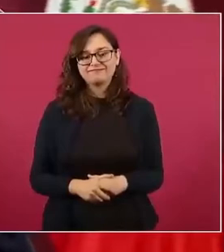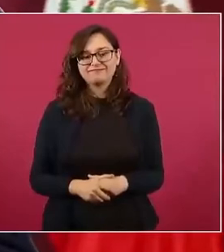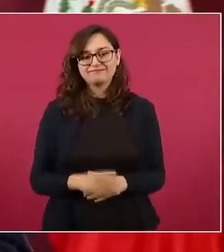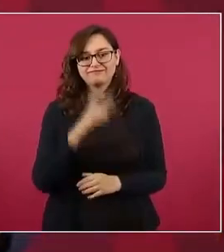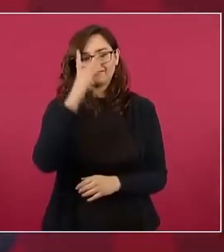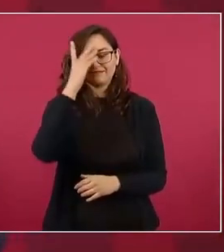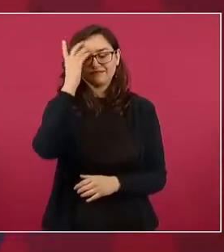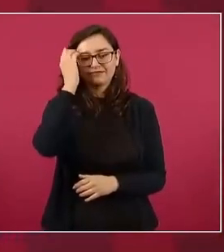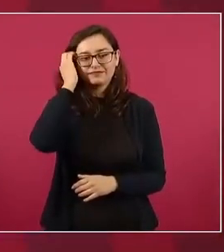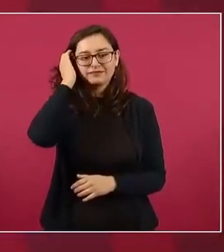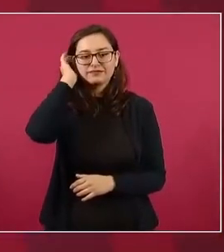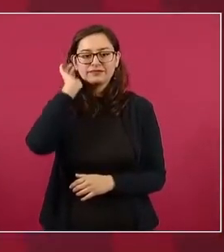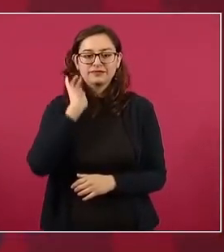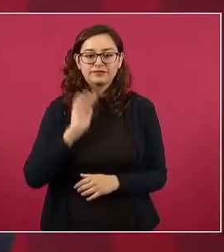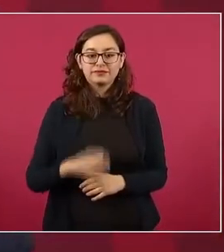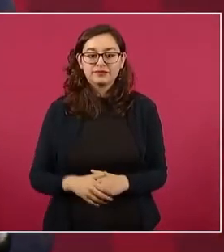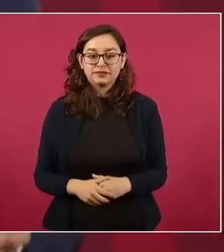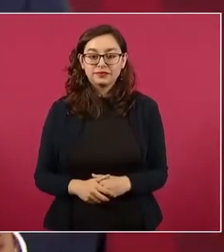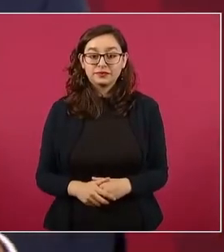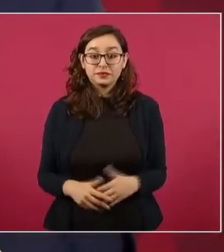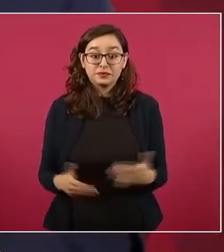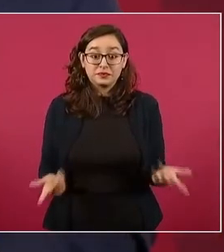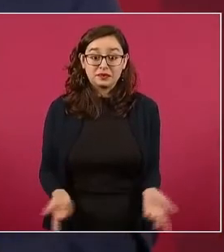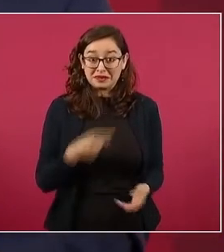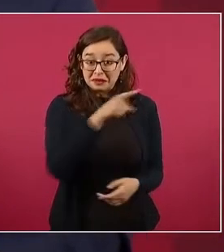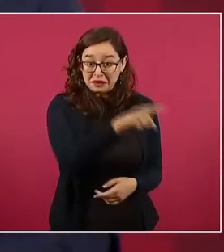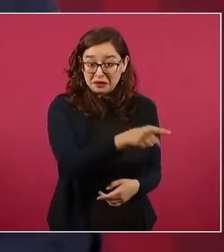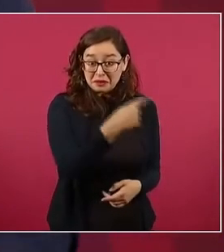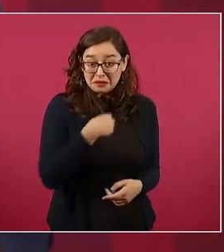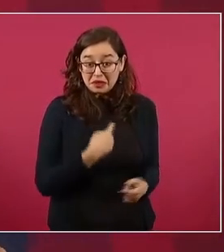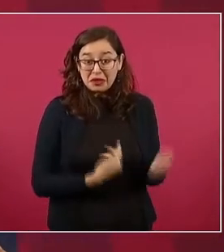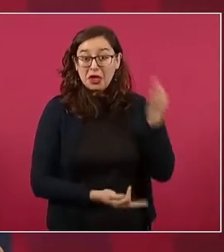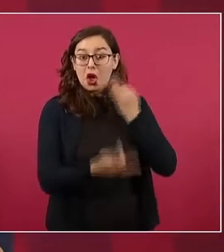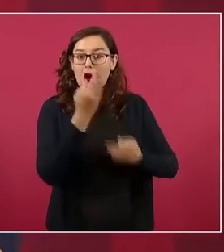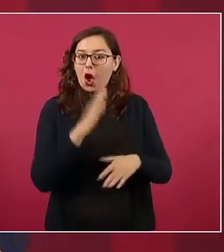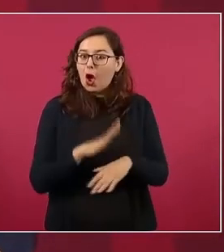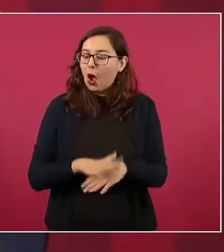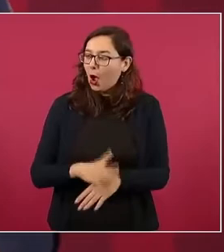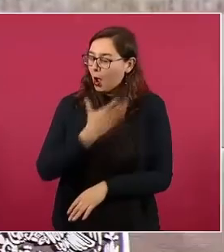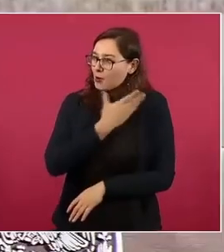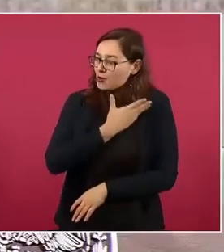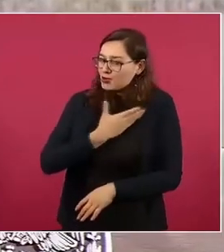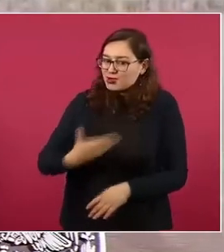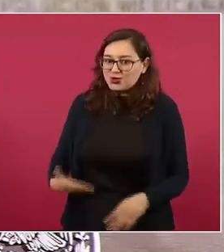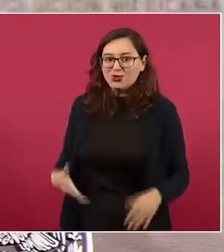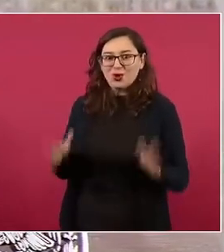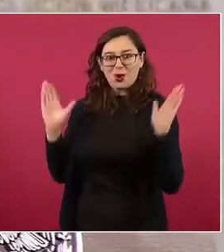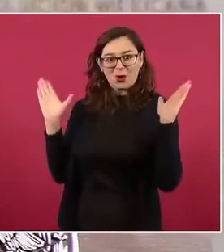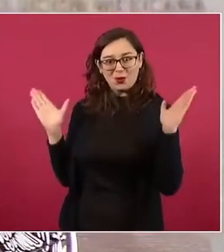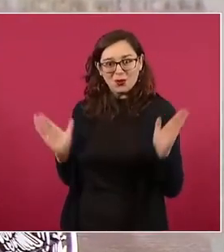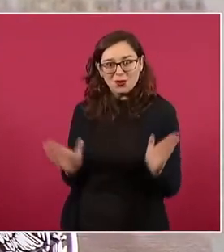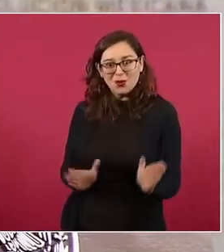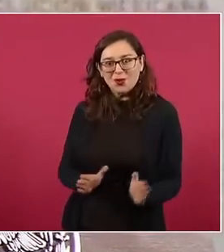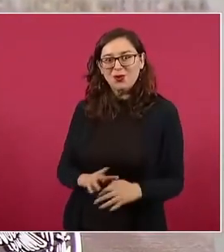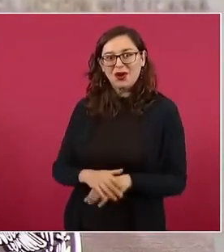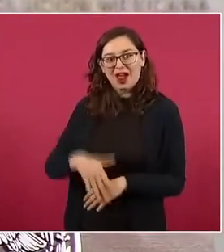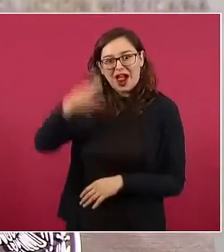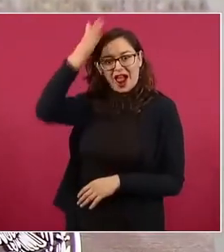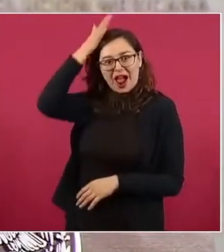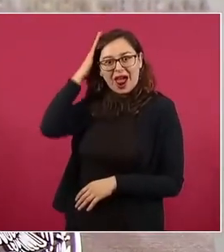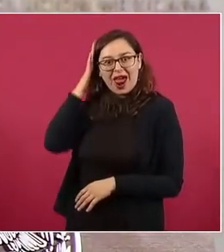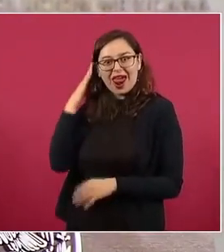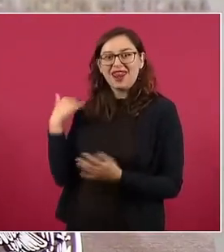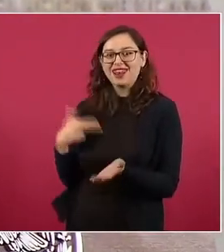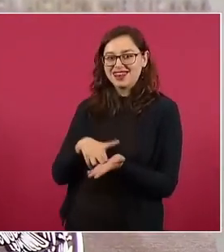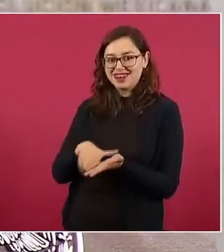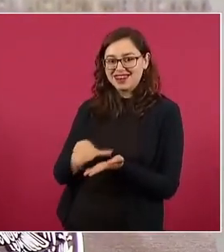ya bajo de peso el presidente, ya no tiene canas, ya no tiene